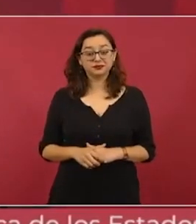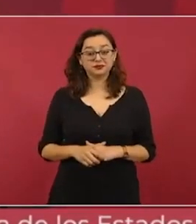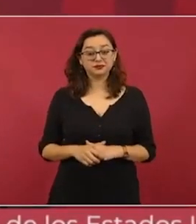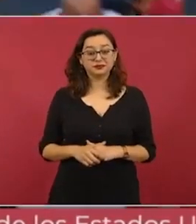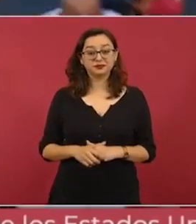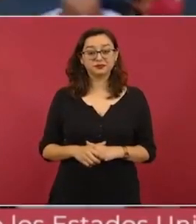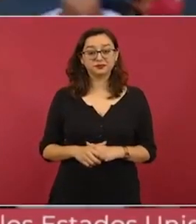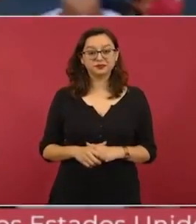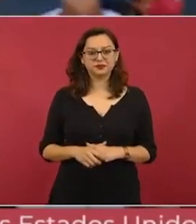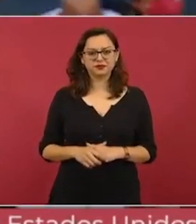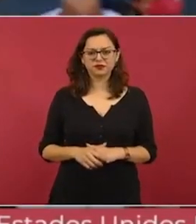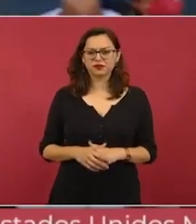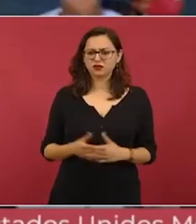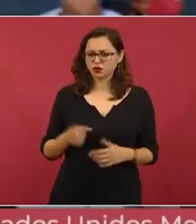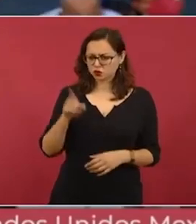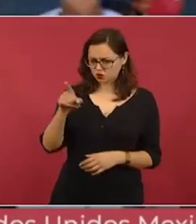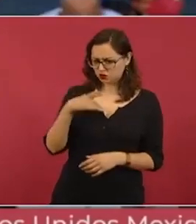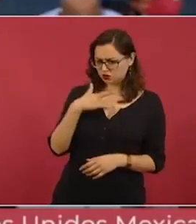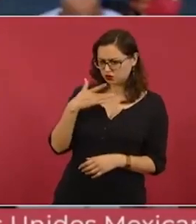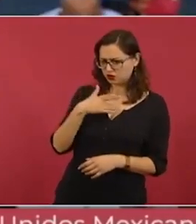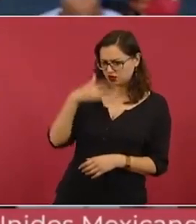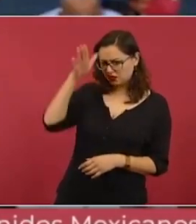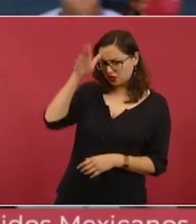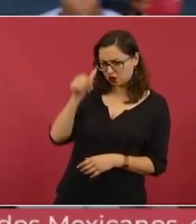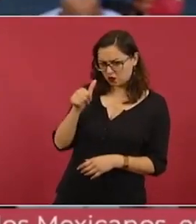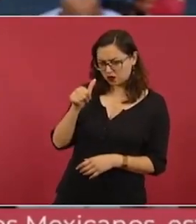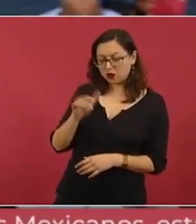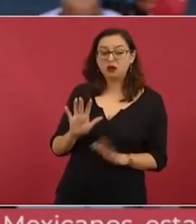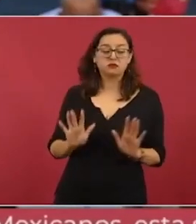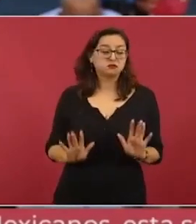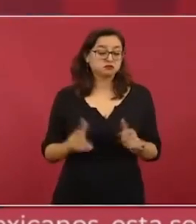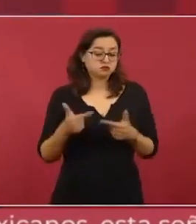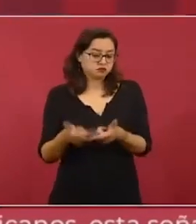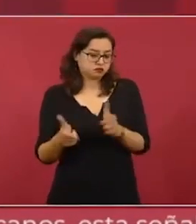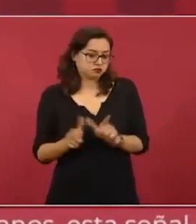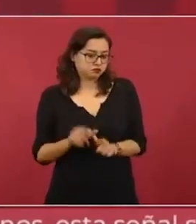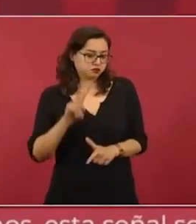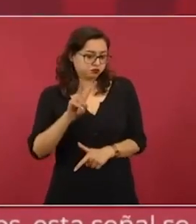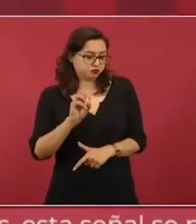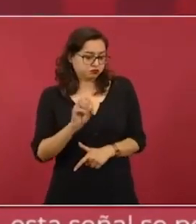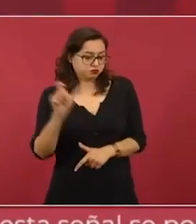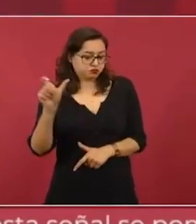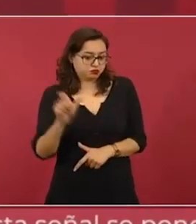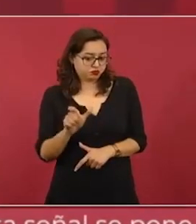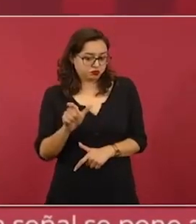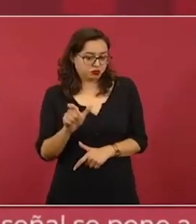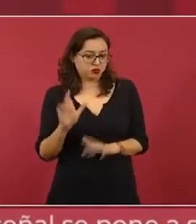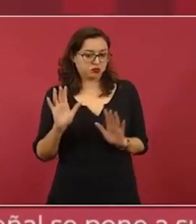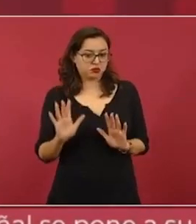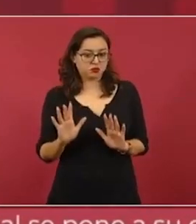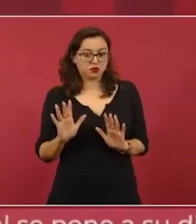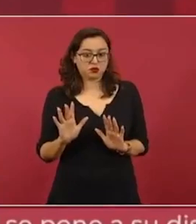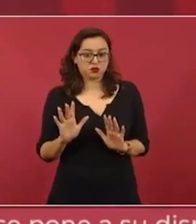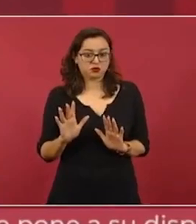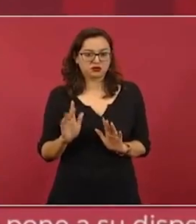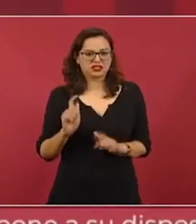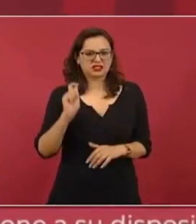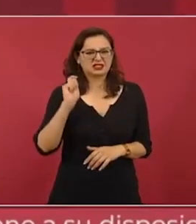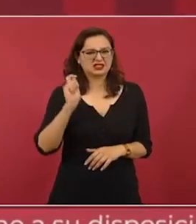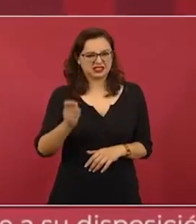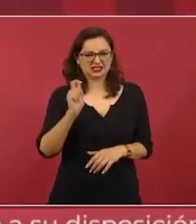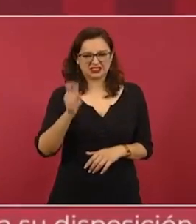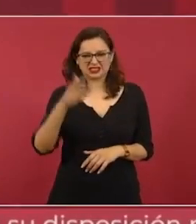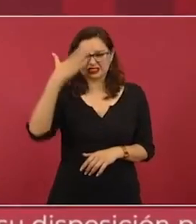¿Usted puede oír esa resolución? O sea, estoy hablando de Vox, porque a lo mejor los mexicanos no saben